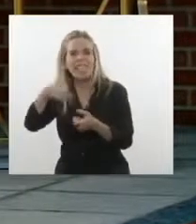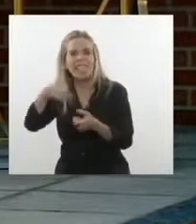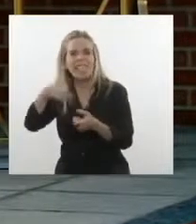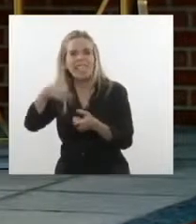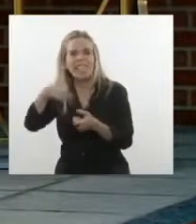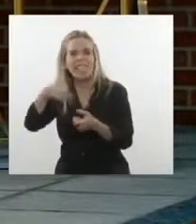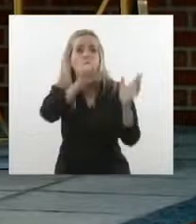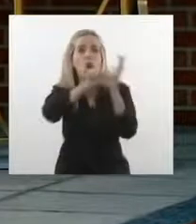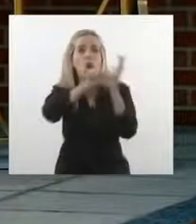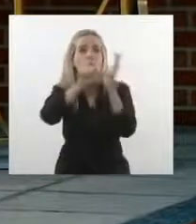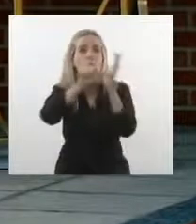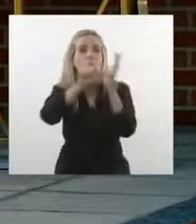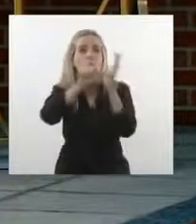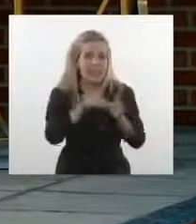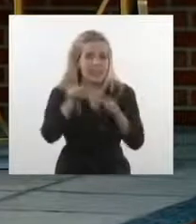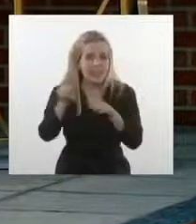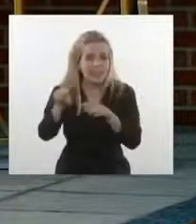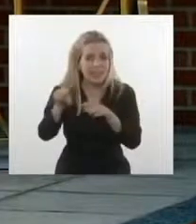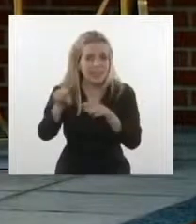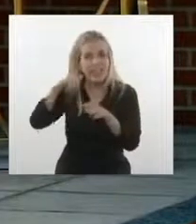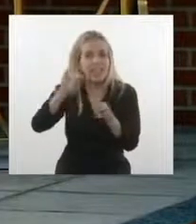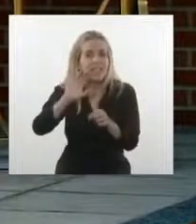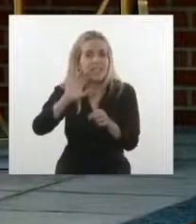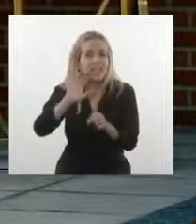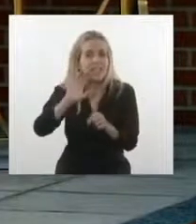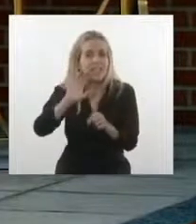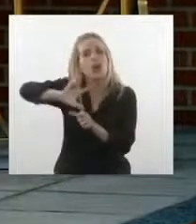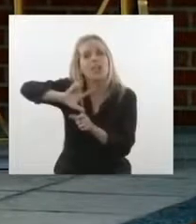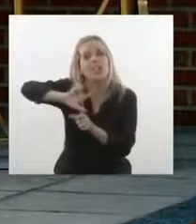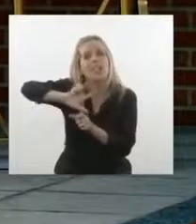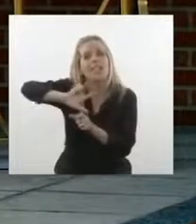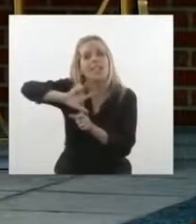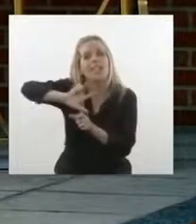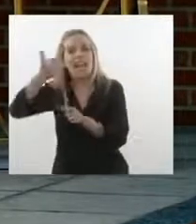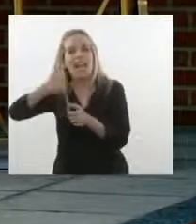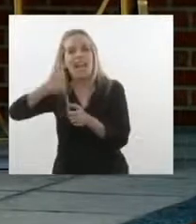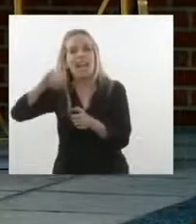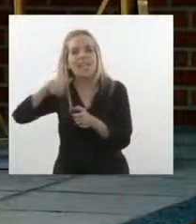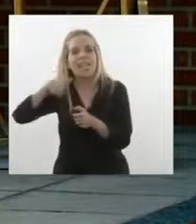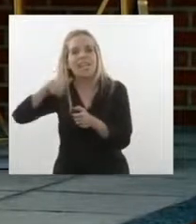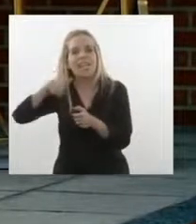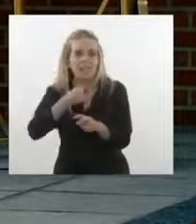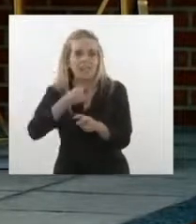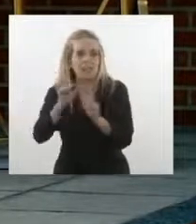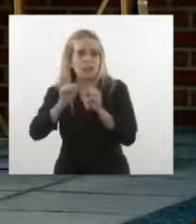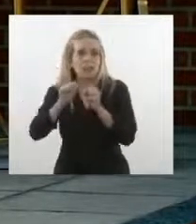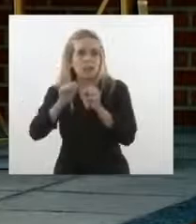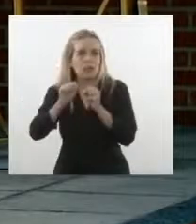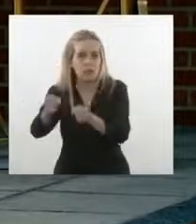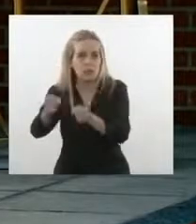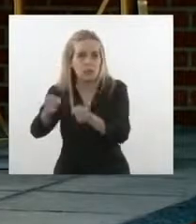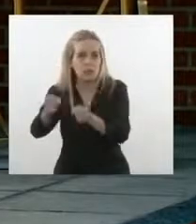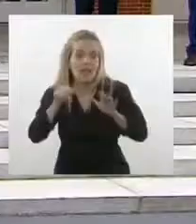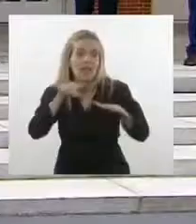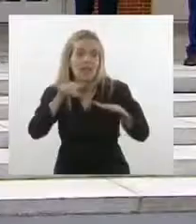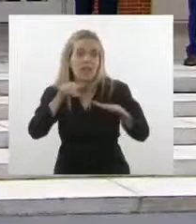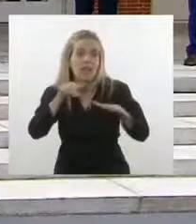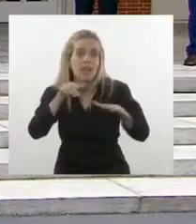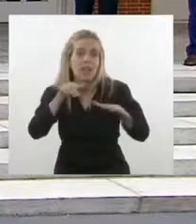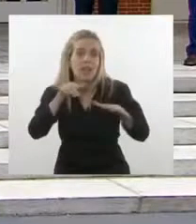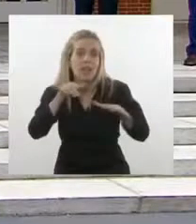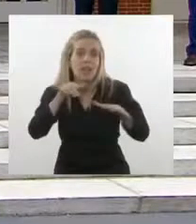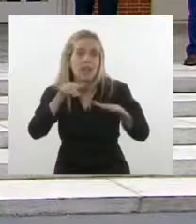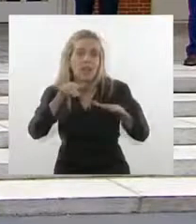que objetivamente lo que hace es triplicar la tasa que se paga, que se suspenda en la pandemia y que espero que en el borde de